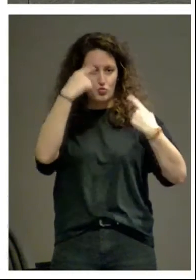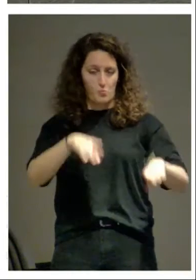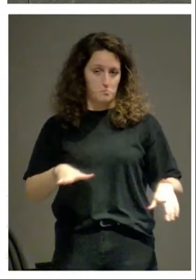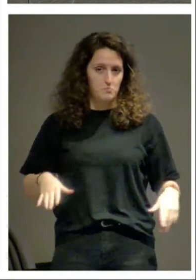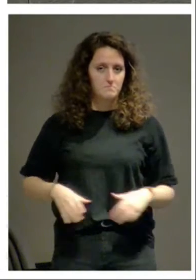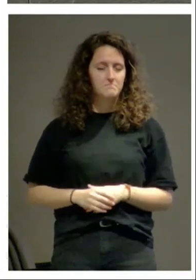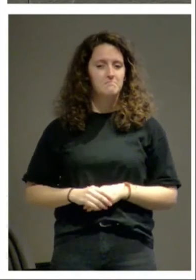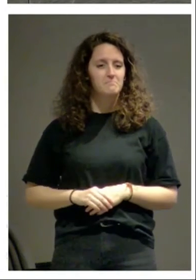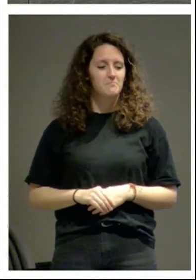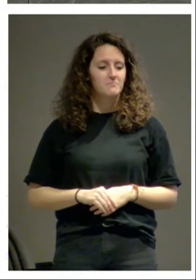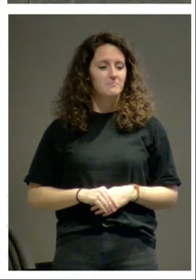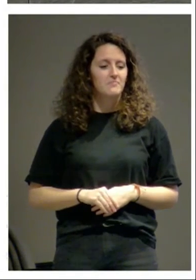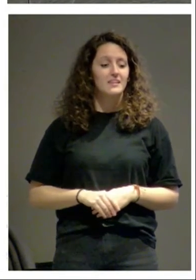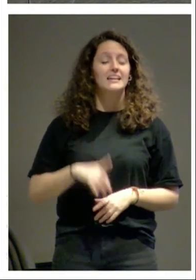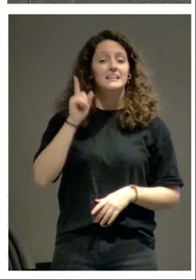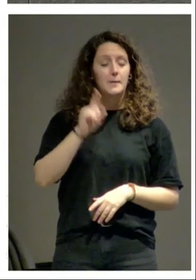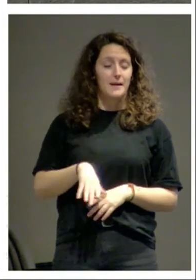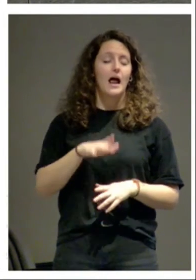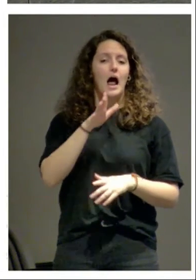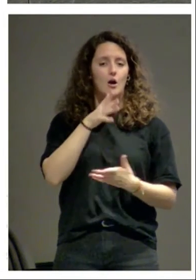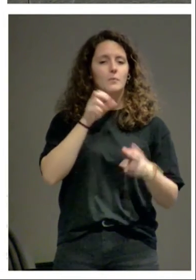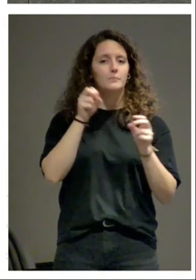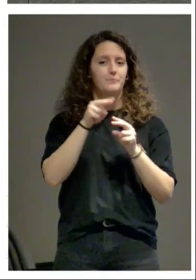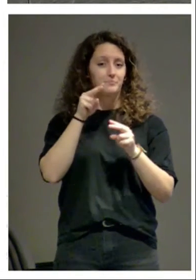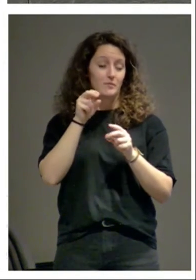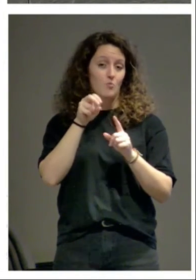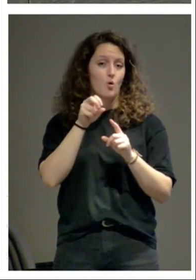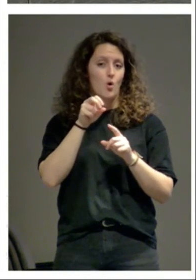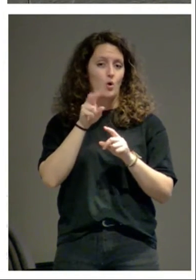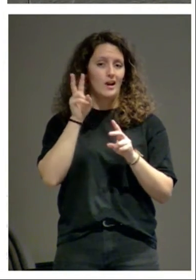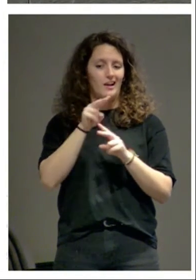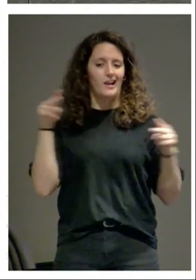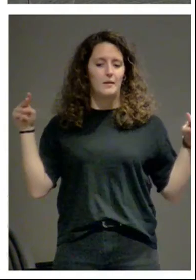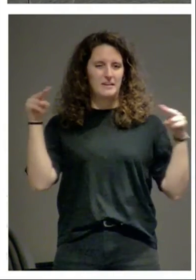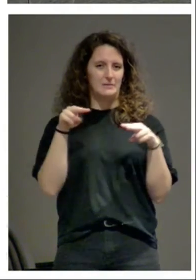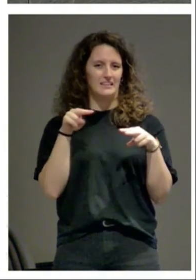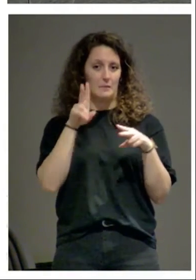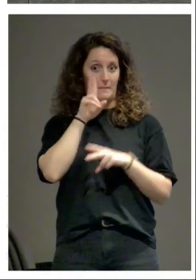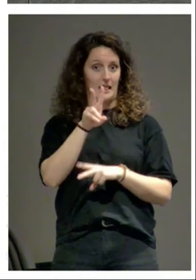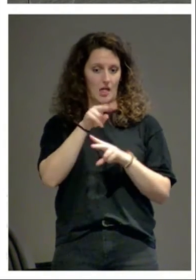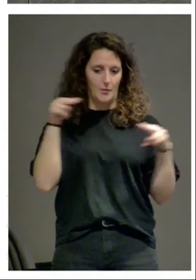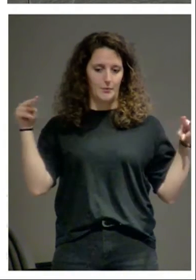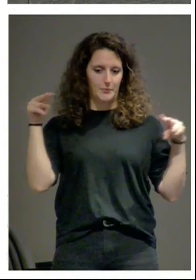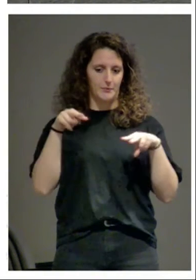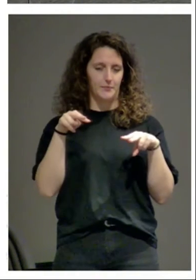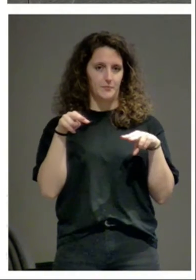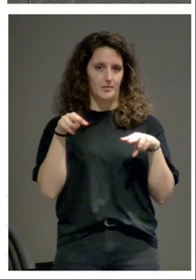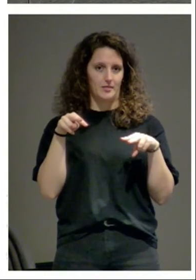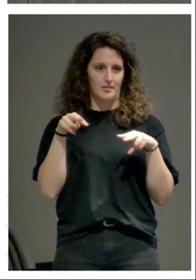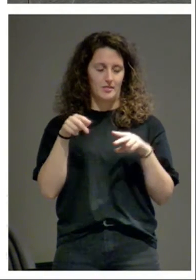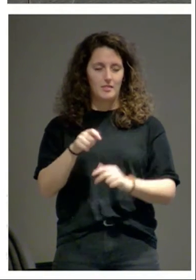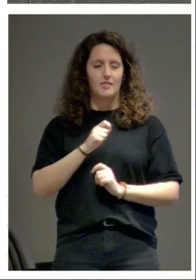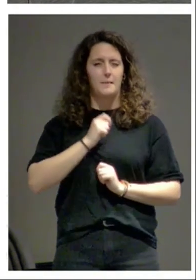y a la vez mirada alejada esa mirada en perspectiva que por ejemplo lleva a preguntarse